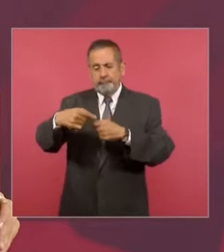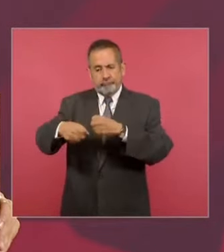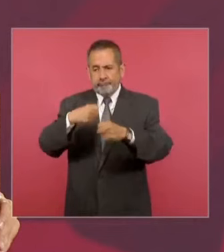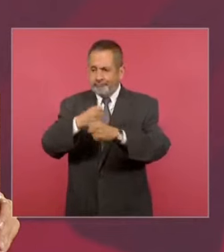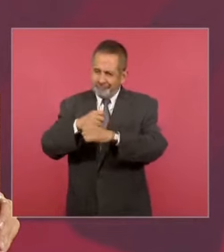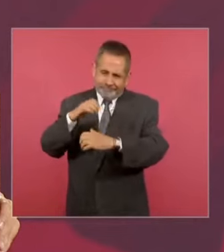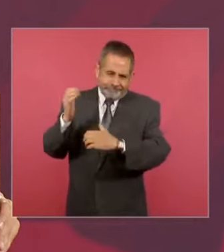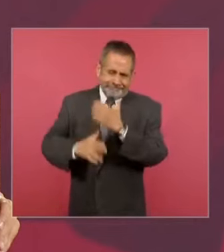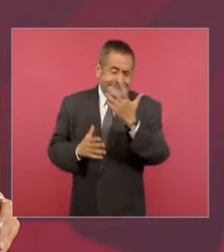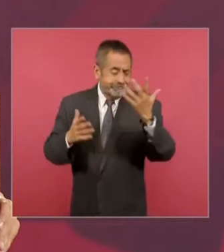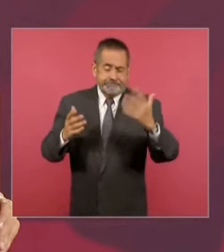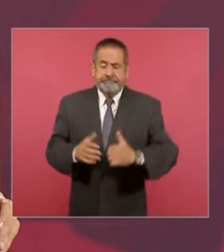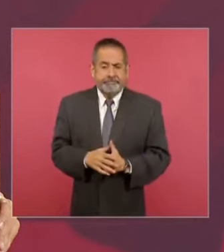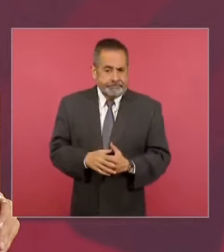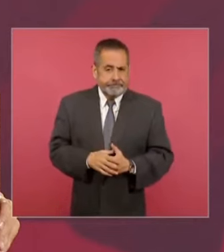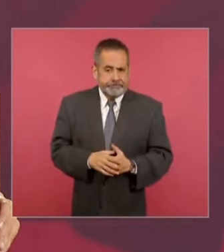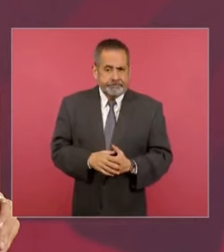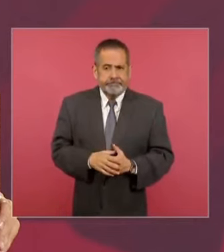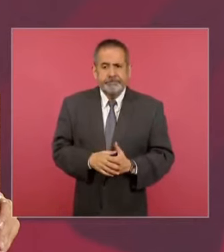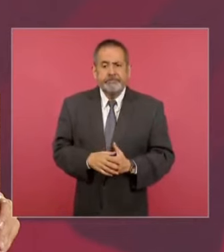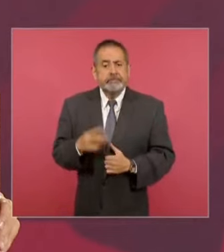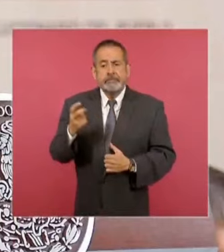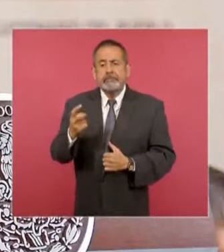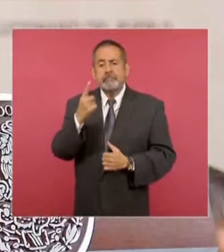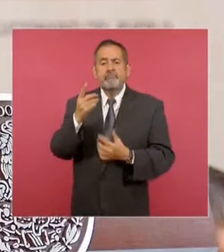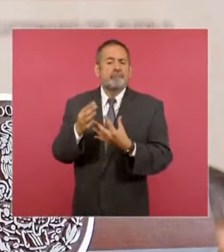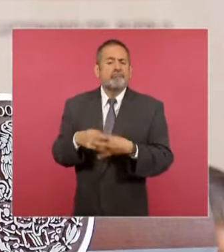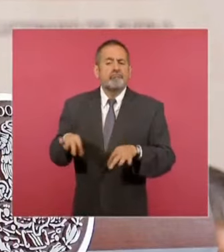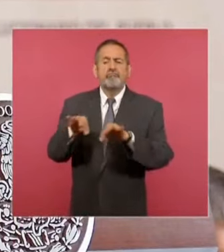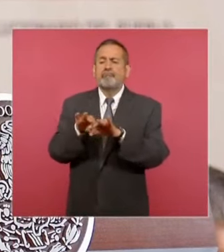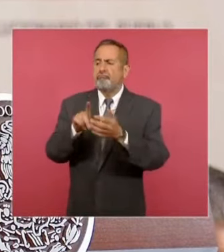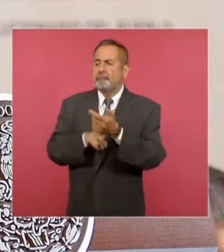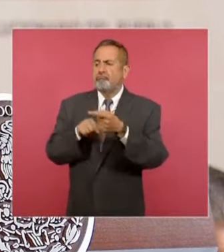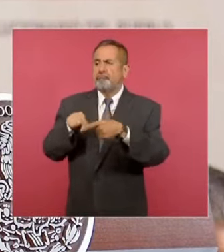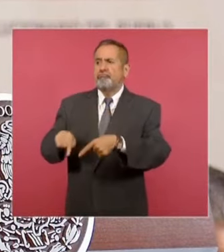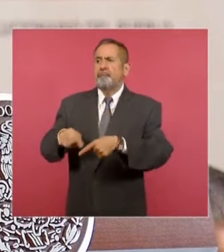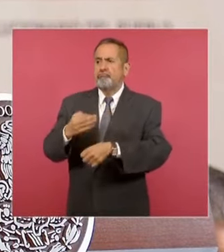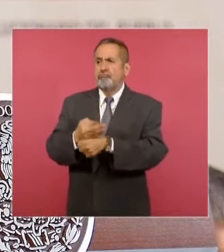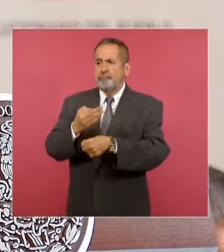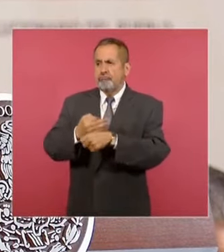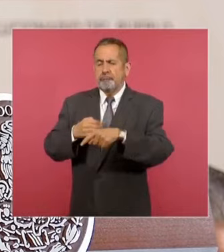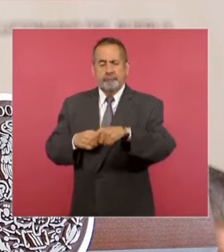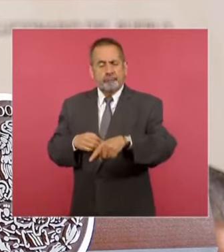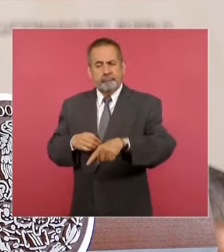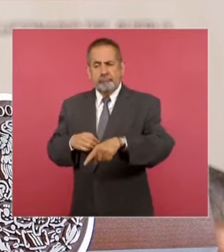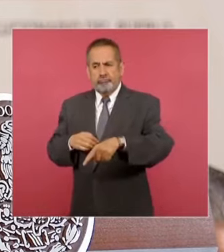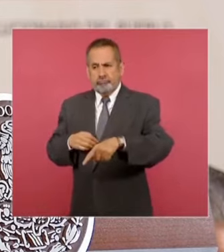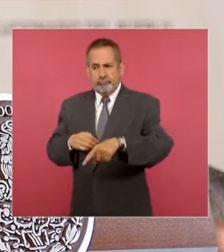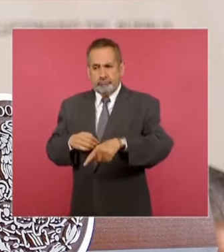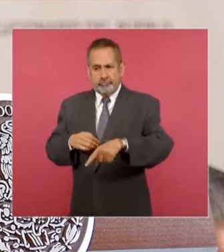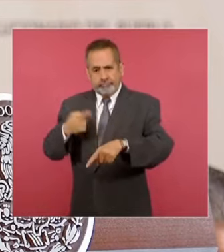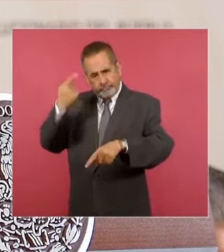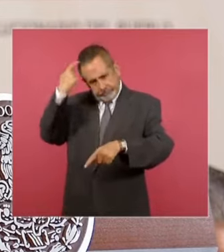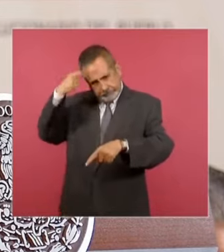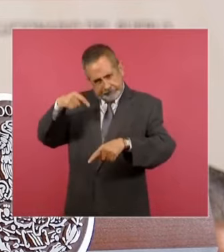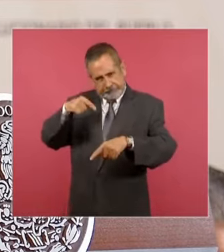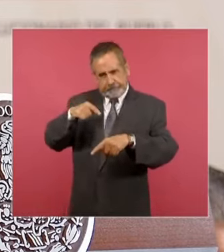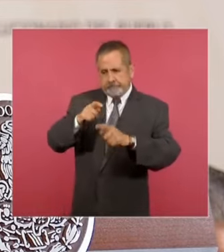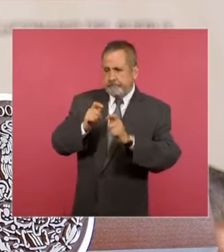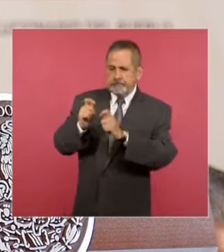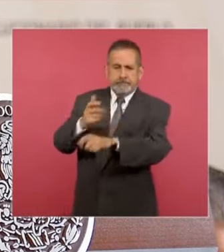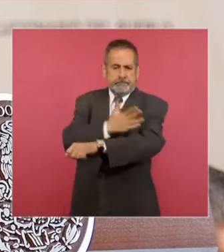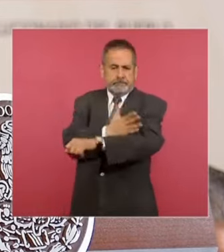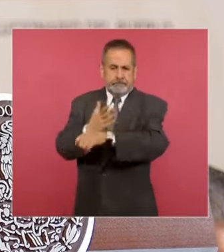año. Entonces, ya es importante que en este pase del